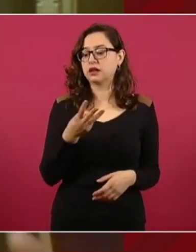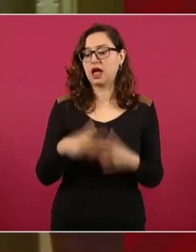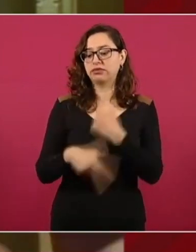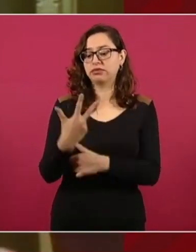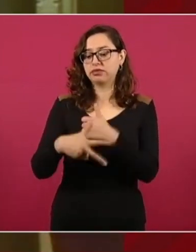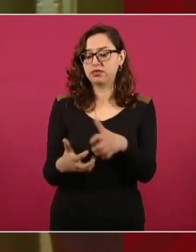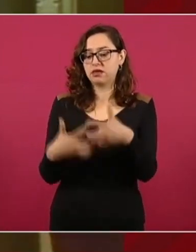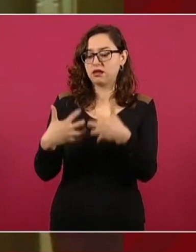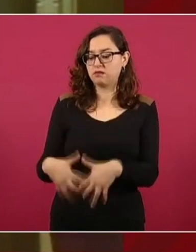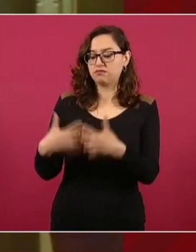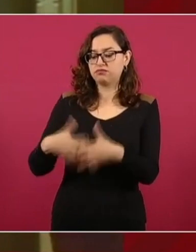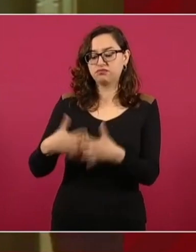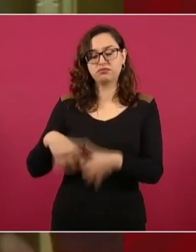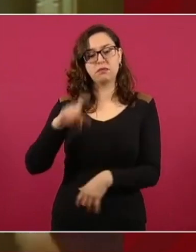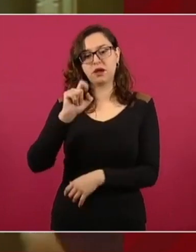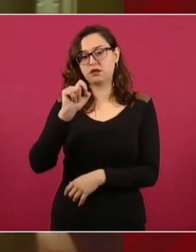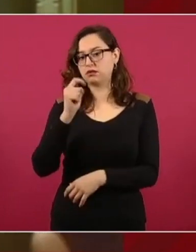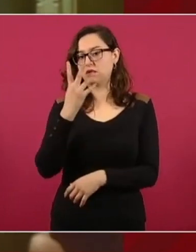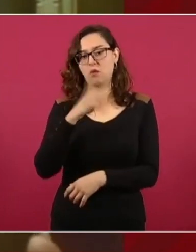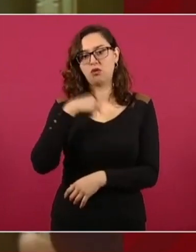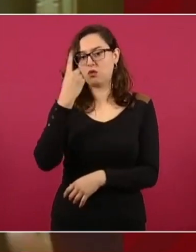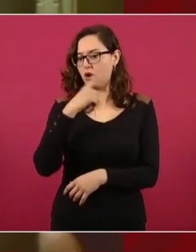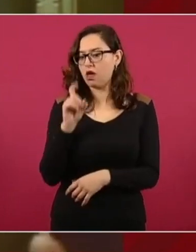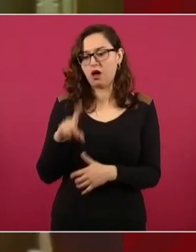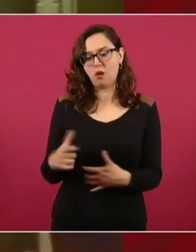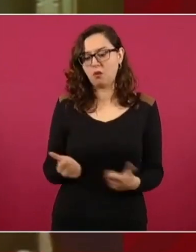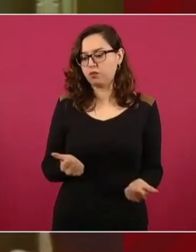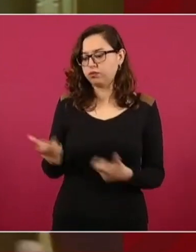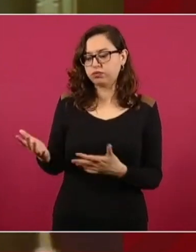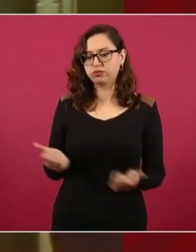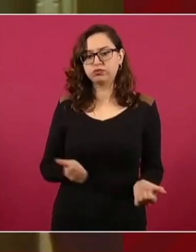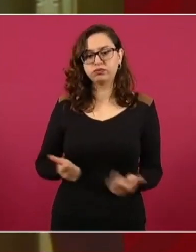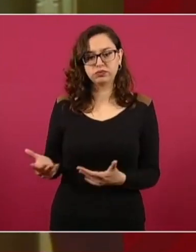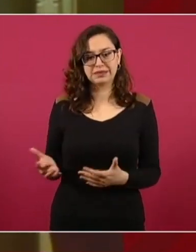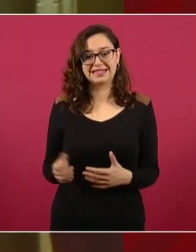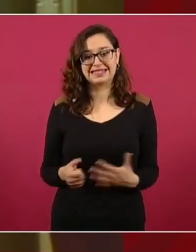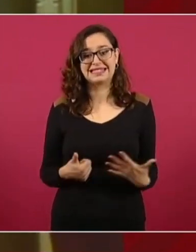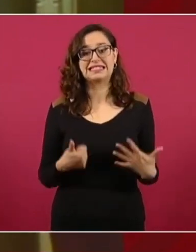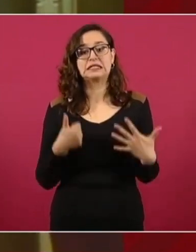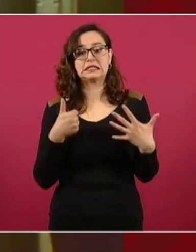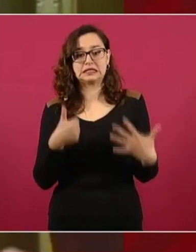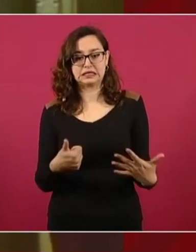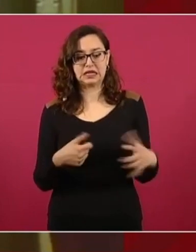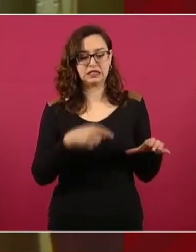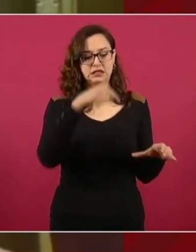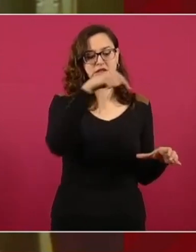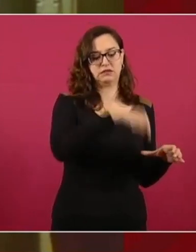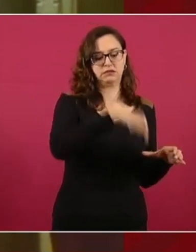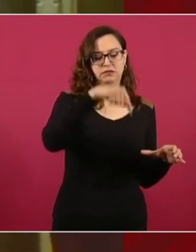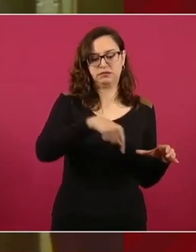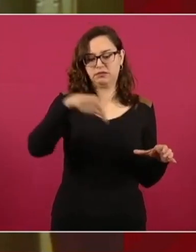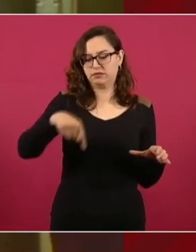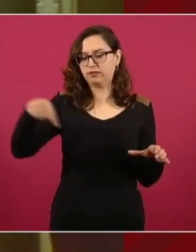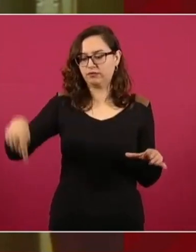manera permanente las 24 horas. Seis de estas bombas están ubicadas en los pozos y siete se